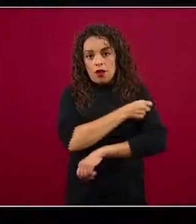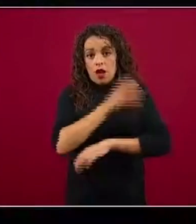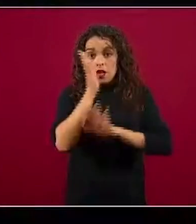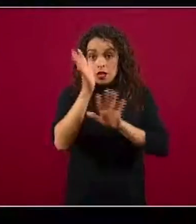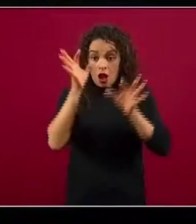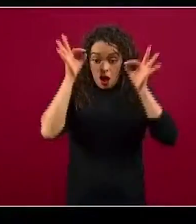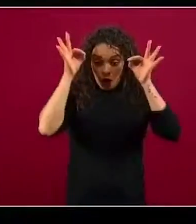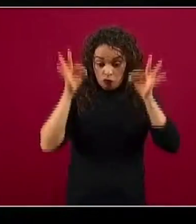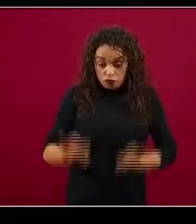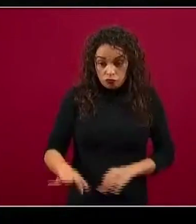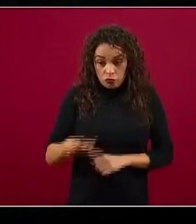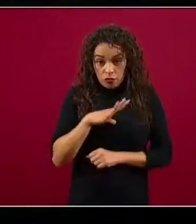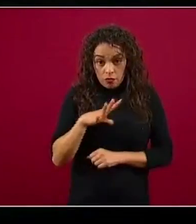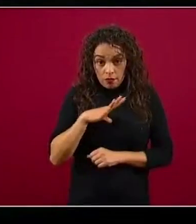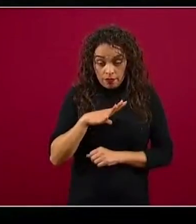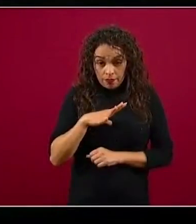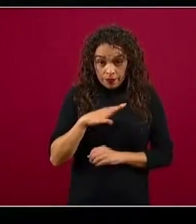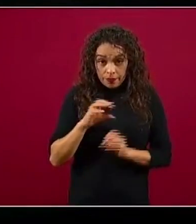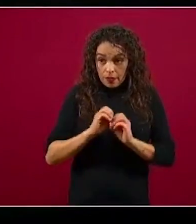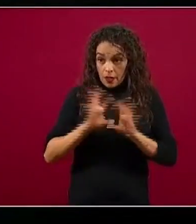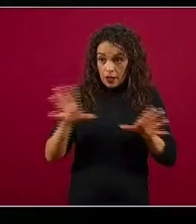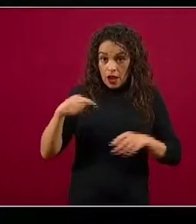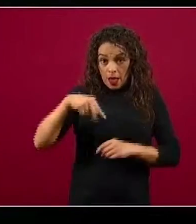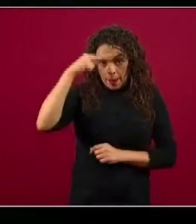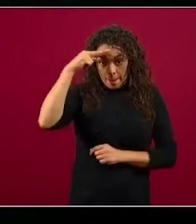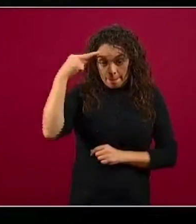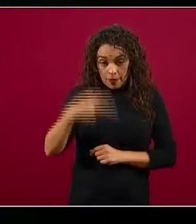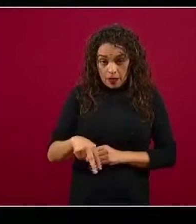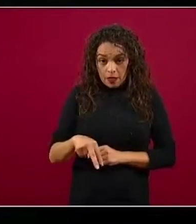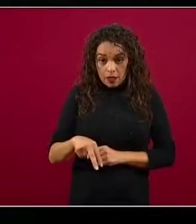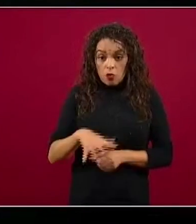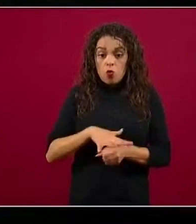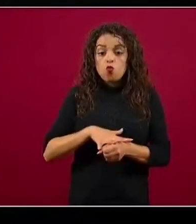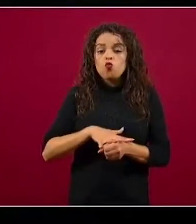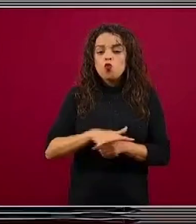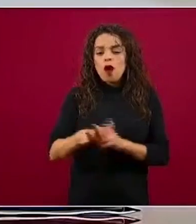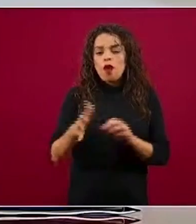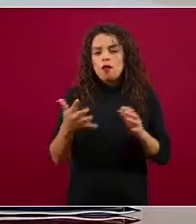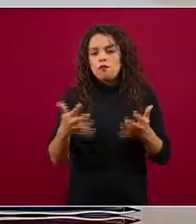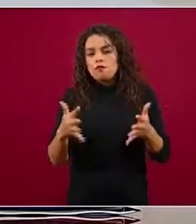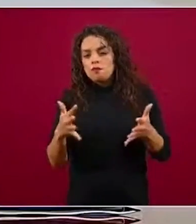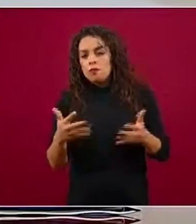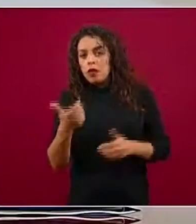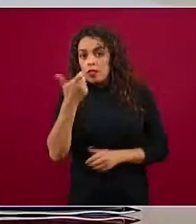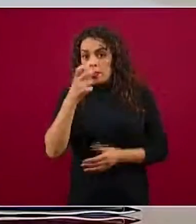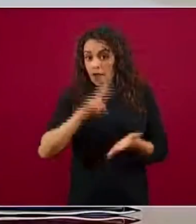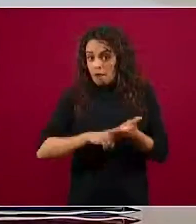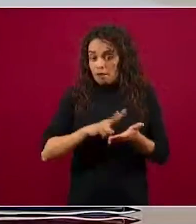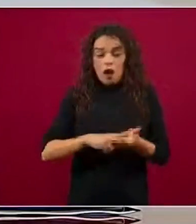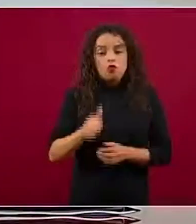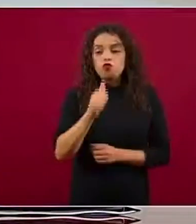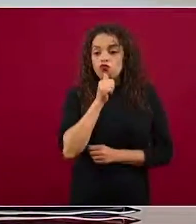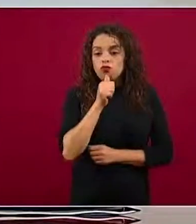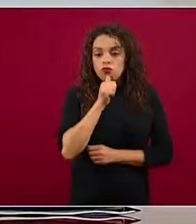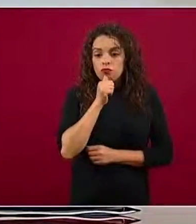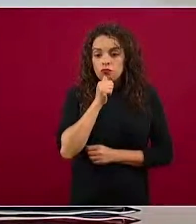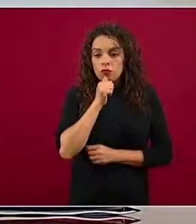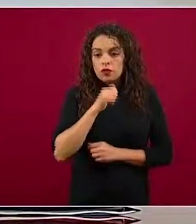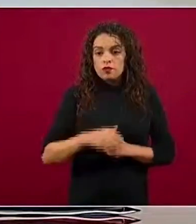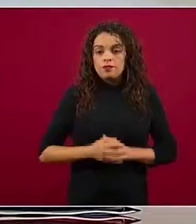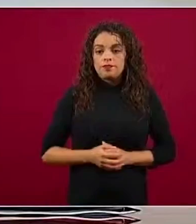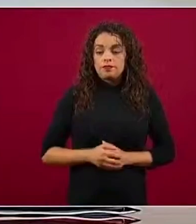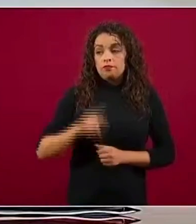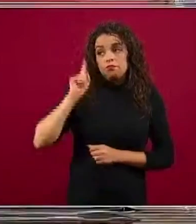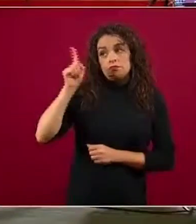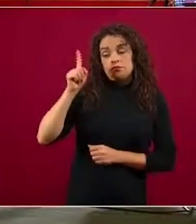para nuestro país cuál sería el estimativo del costo, yo solo o Secretaría de